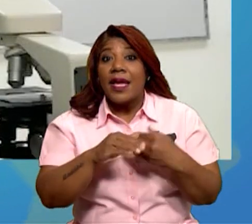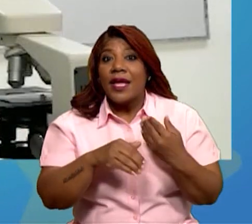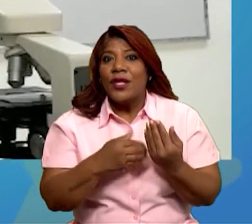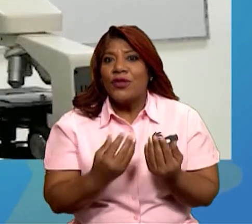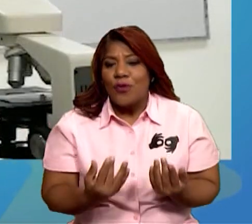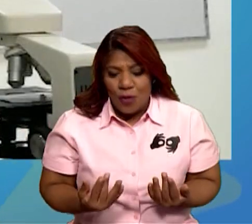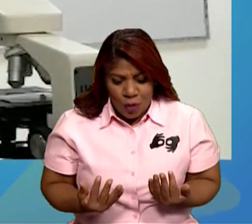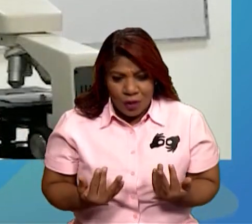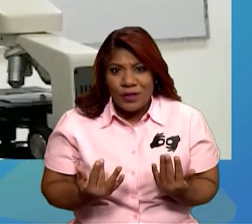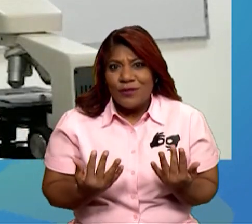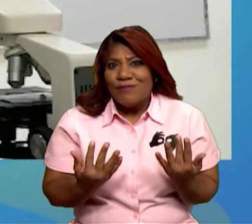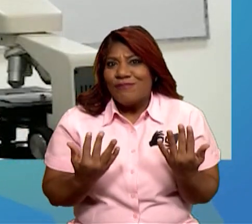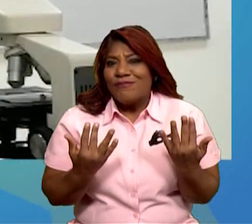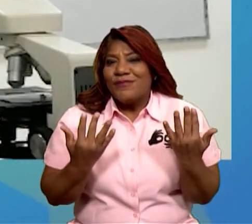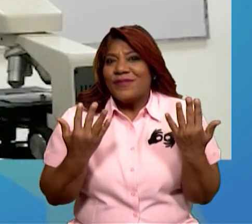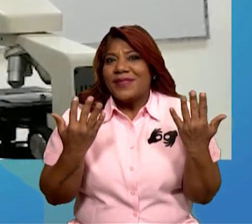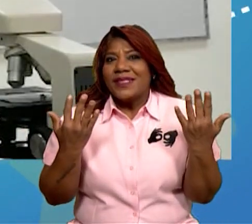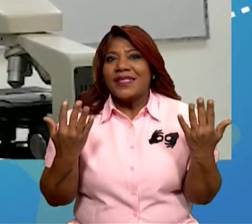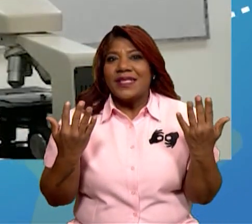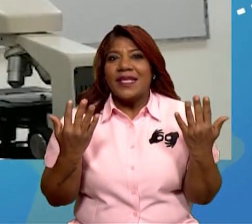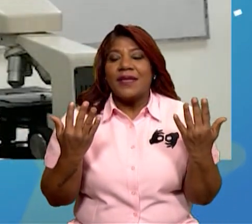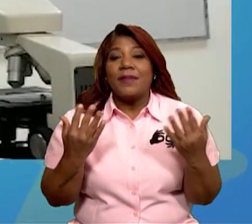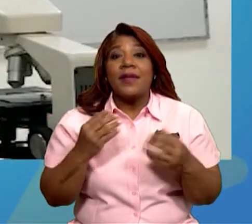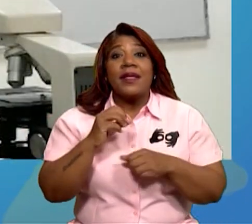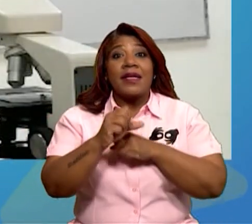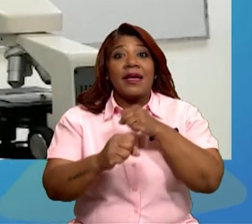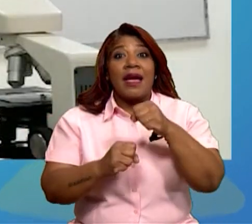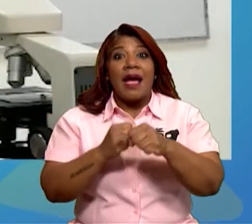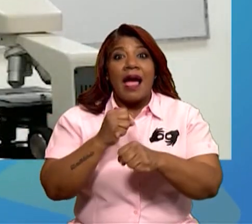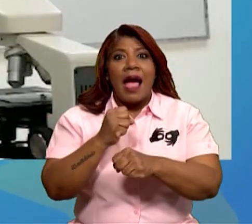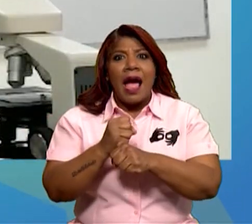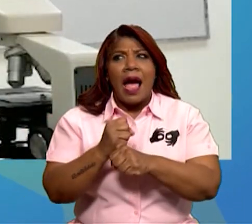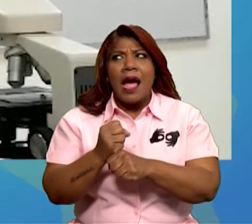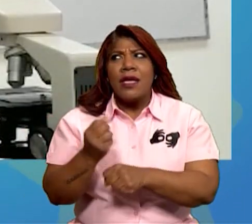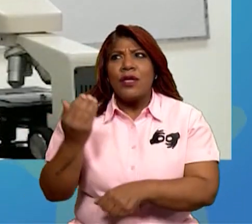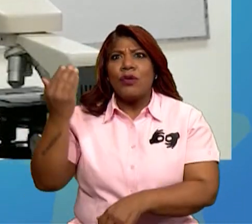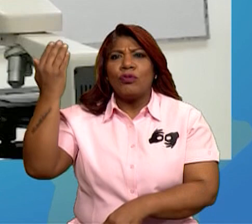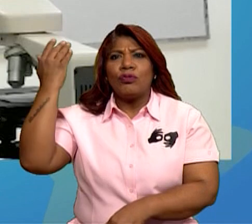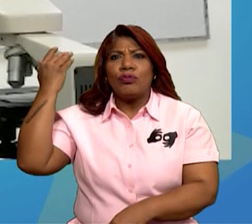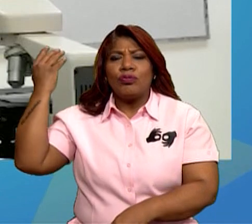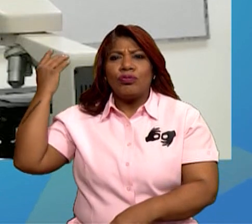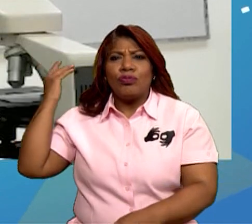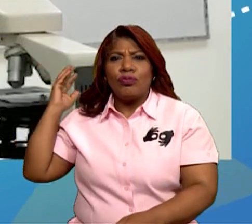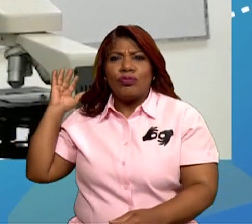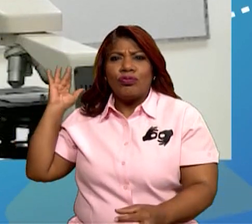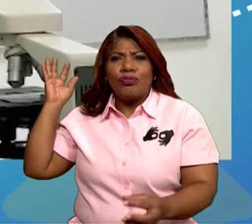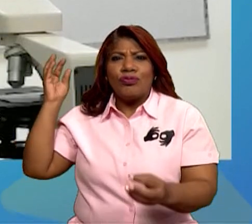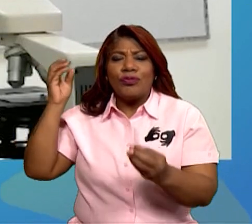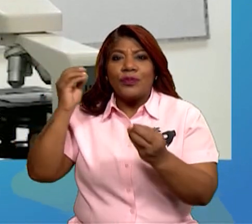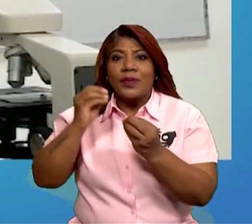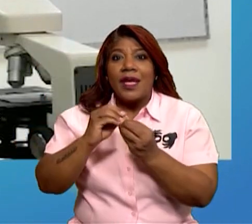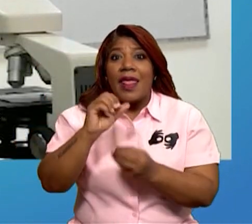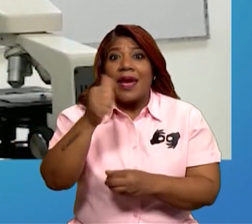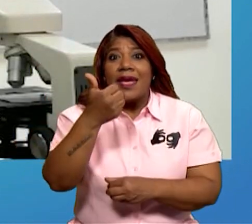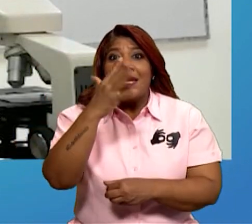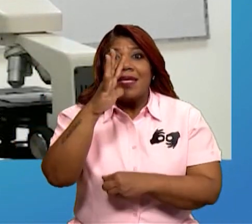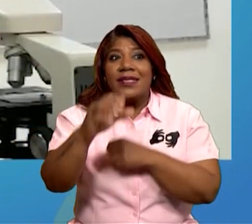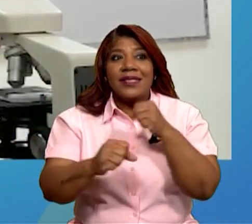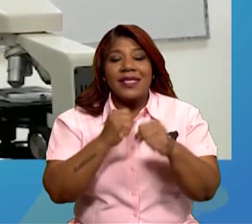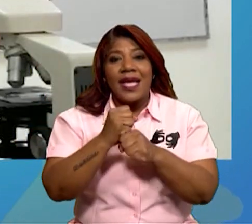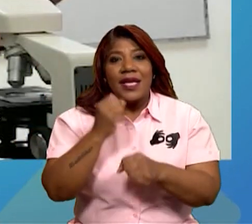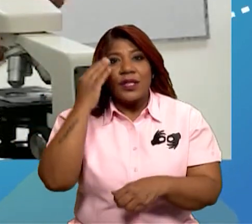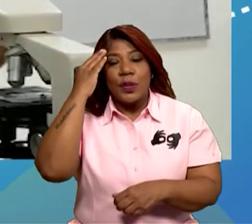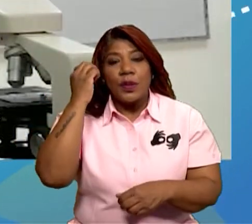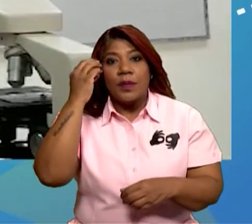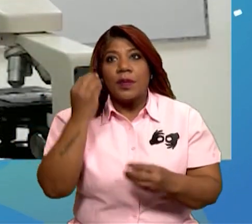las plantas. Hace unos 10 o 15 años atrás me dedicaba a trabajar en campo. ¿Eso qué quiere decir? Que mis días pasaban